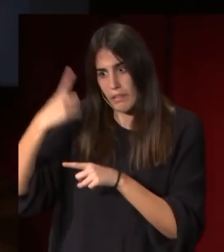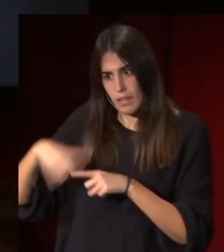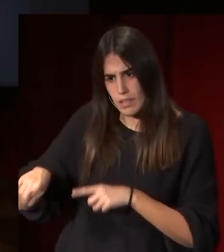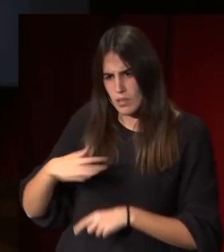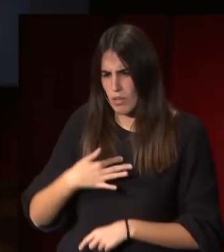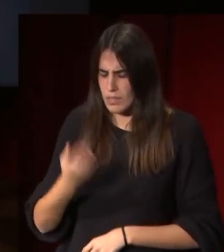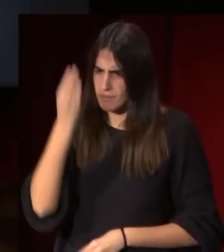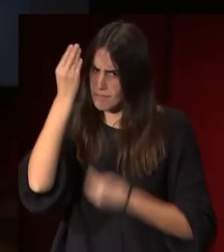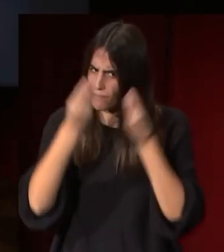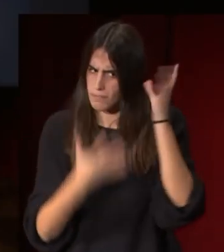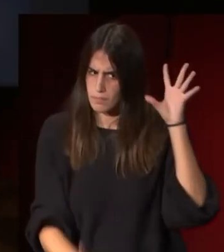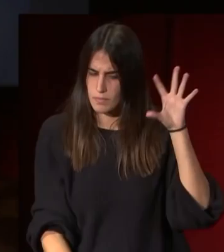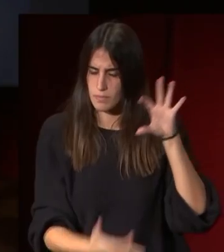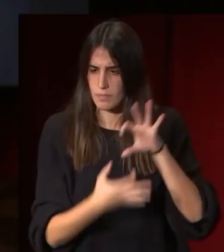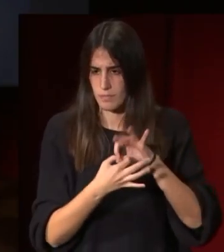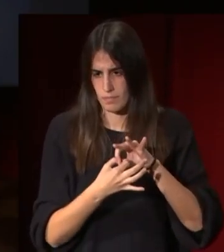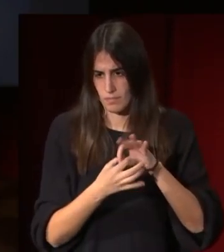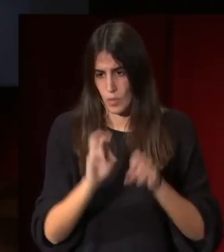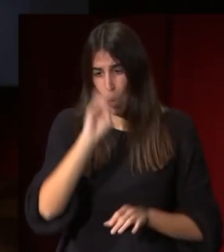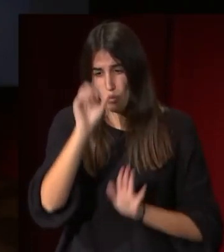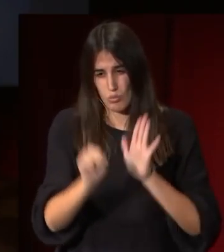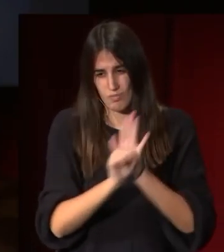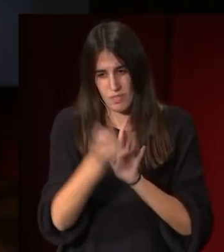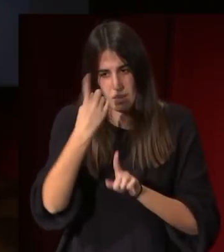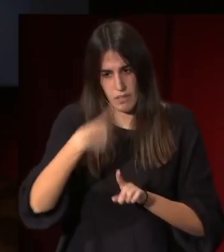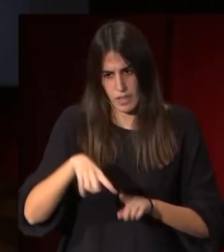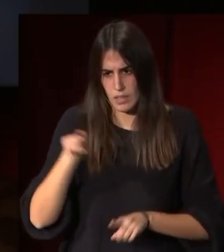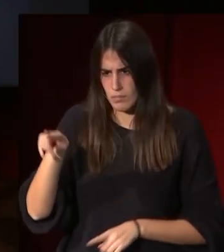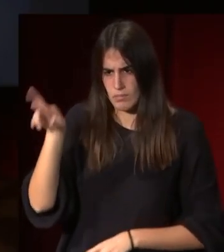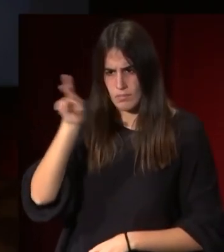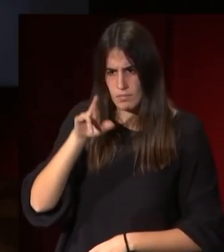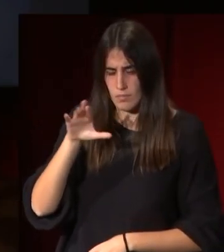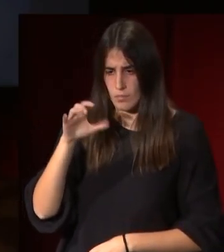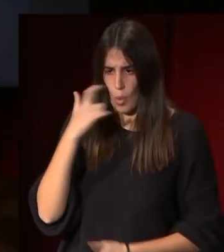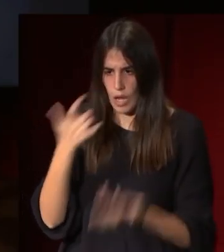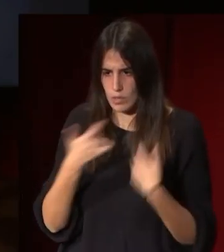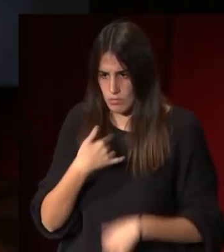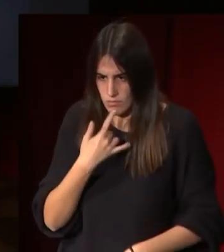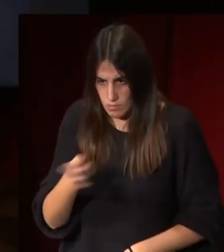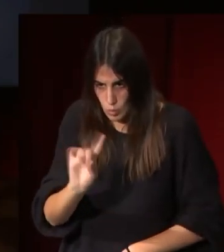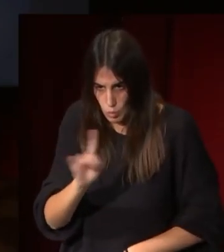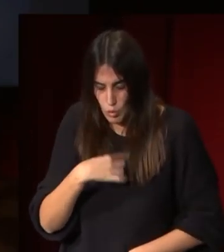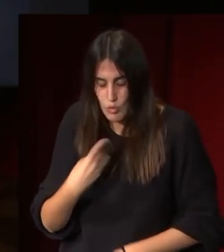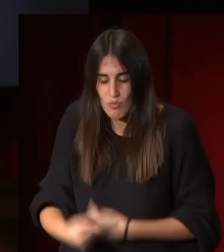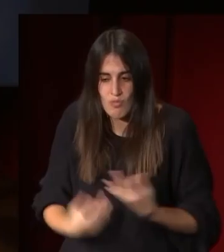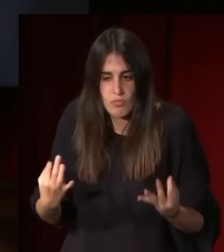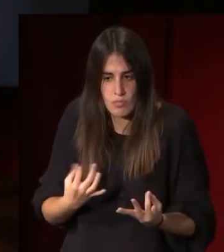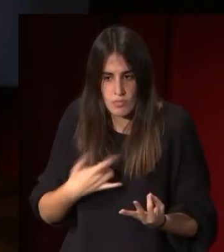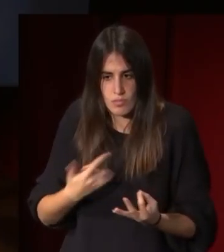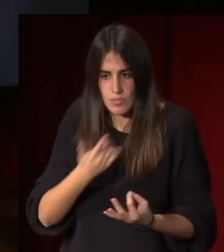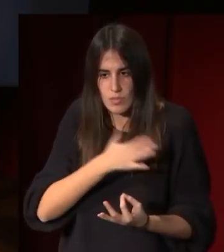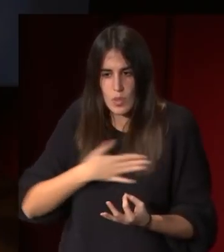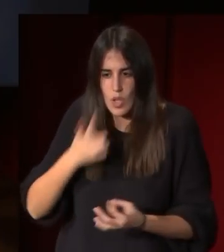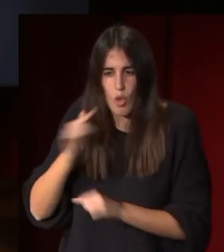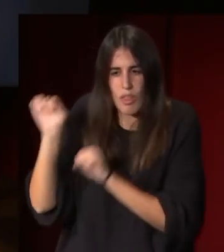intentan identificarlo con otra iconografía pero él Álvarez Cubero dice no no yo lo que estoy haciendo es representar